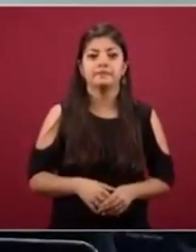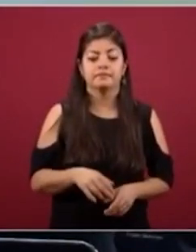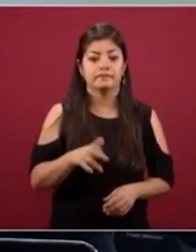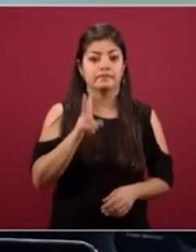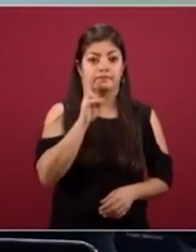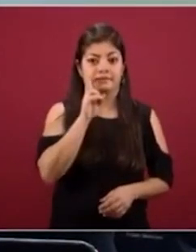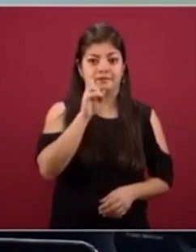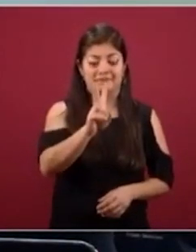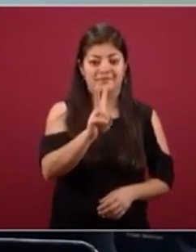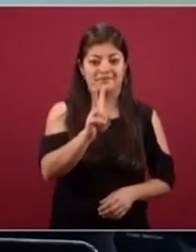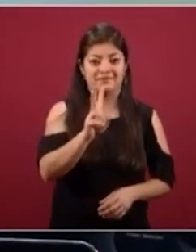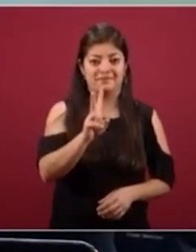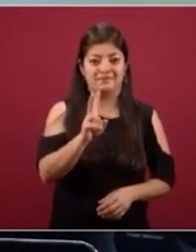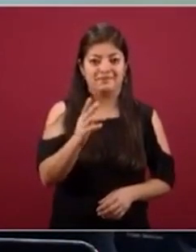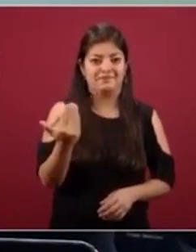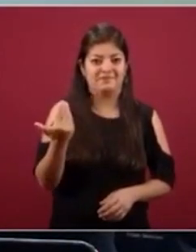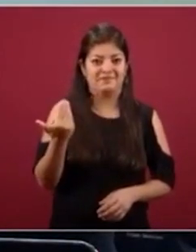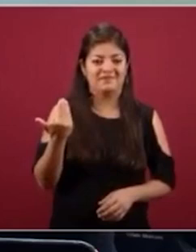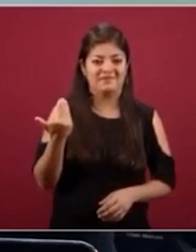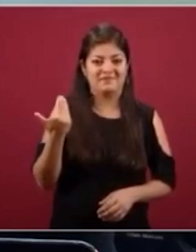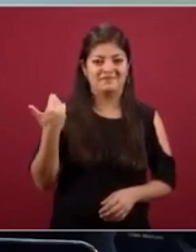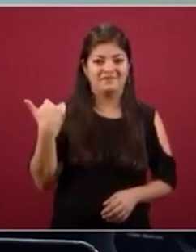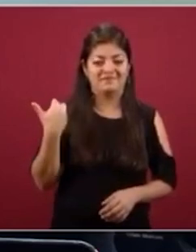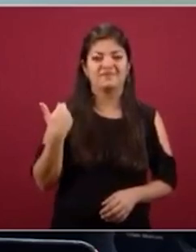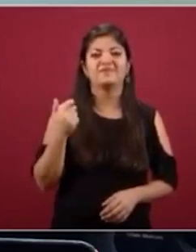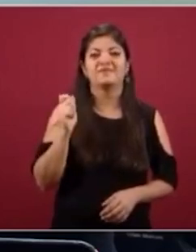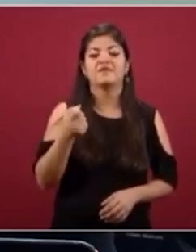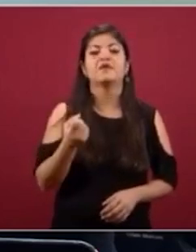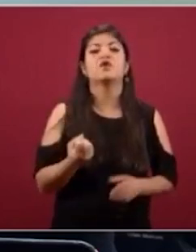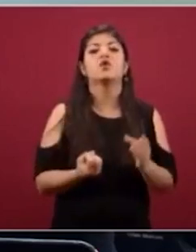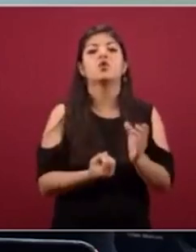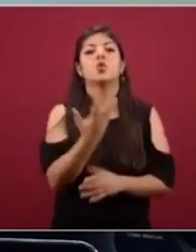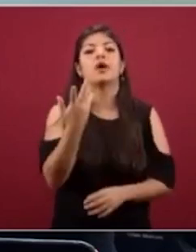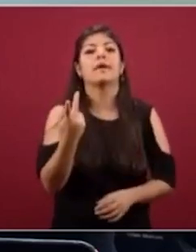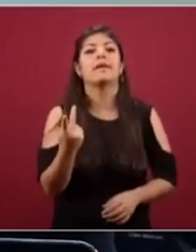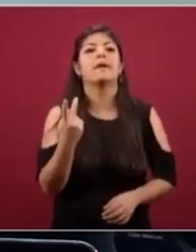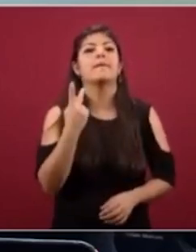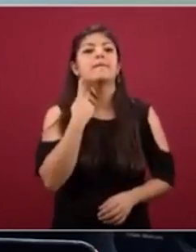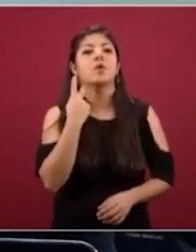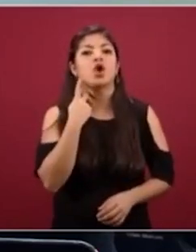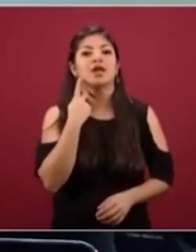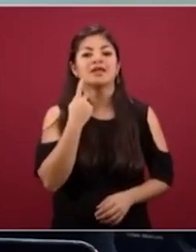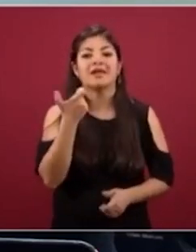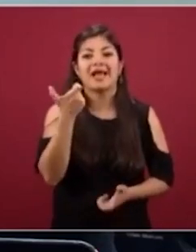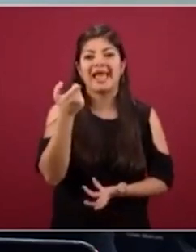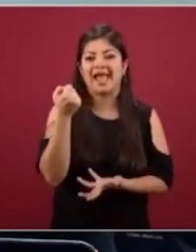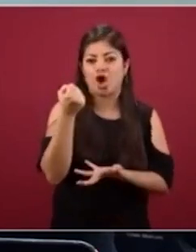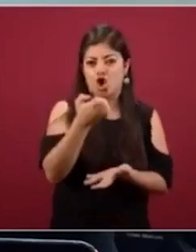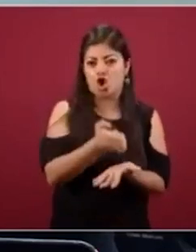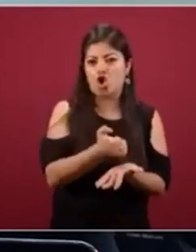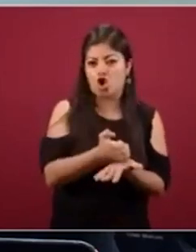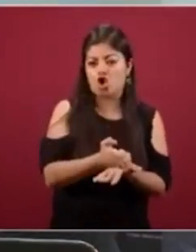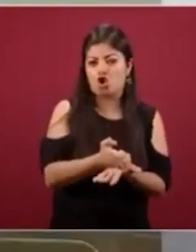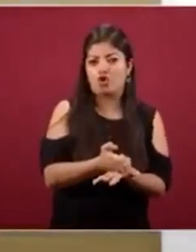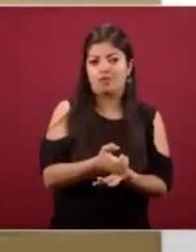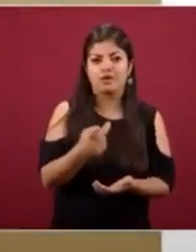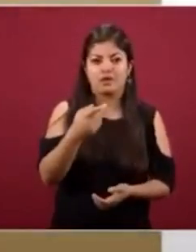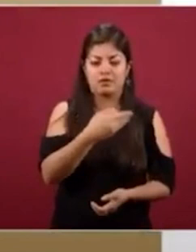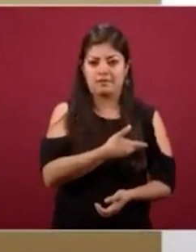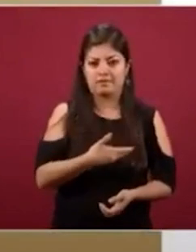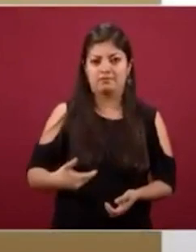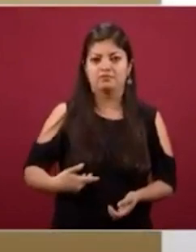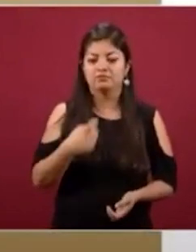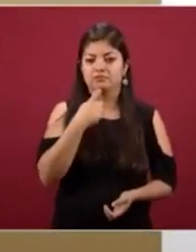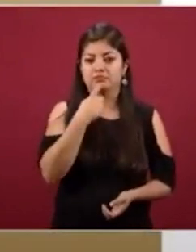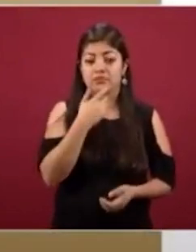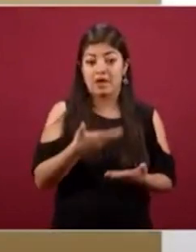lo plasmó en el documento de la nueva política económica el presidente, actualmente tenemos 18